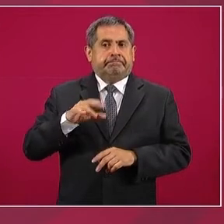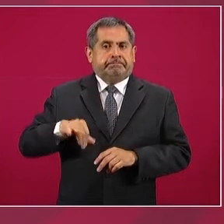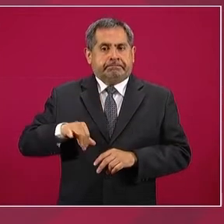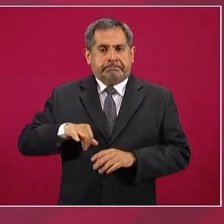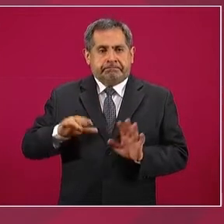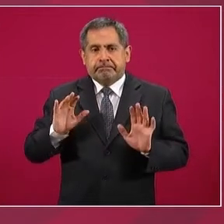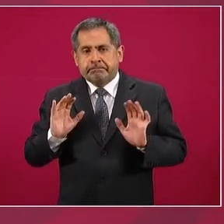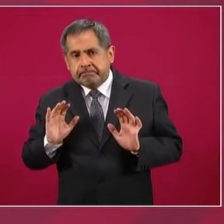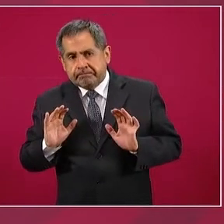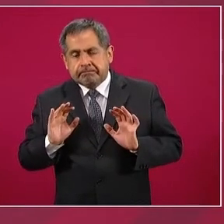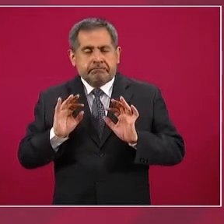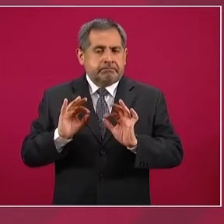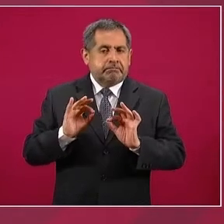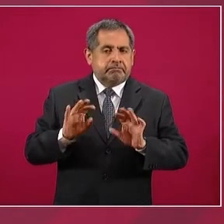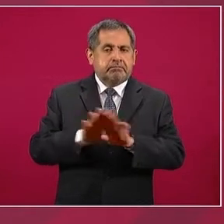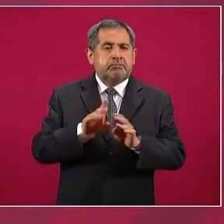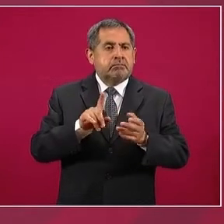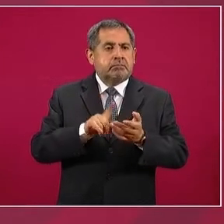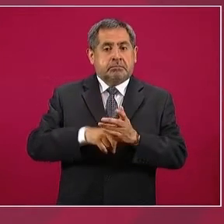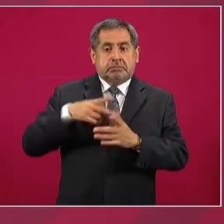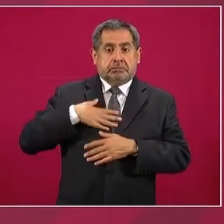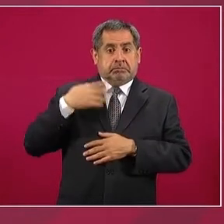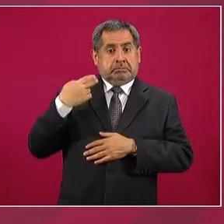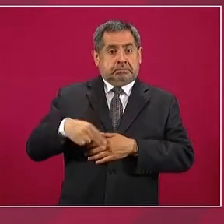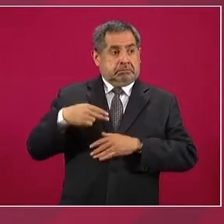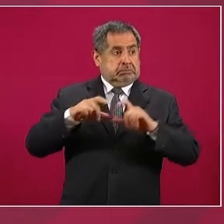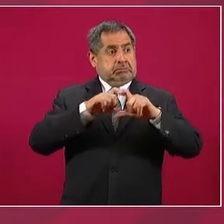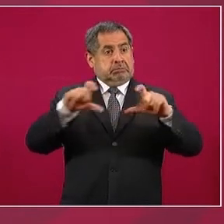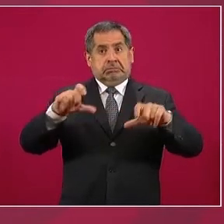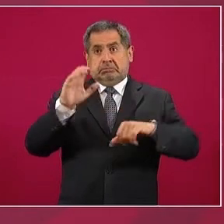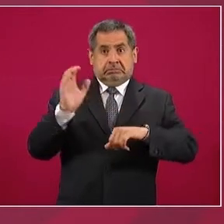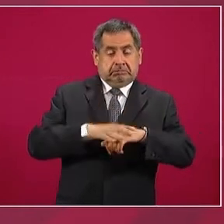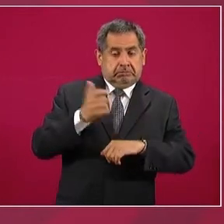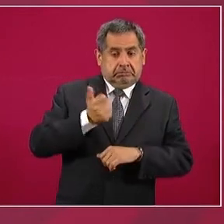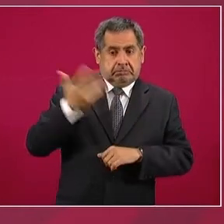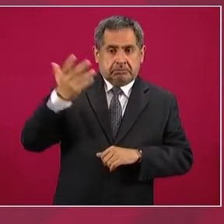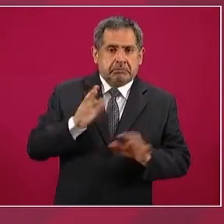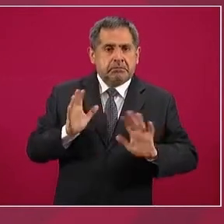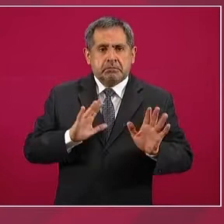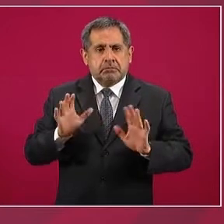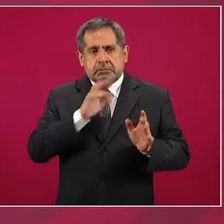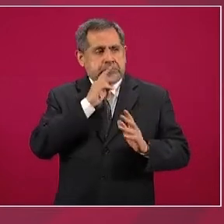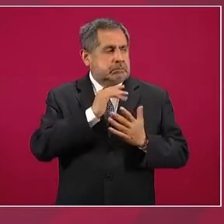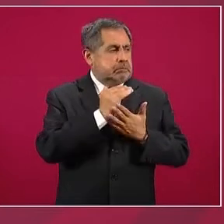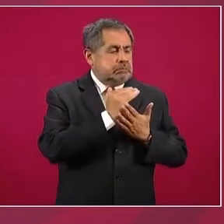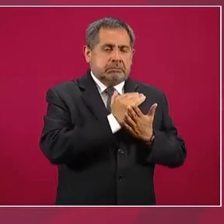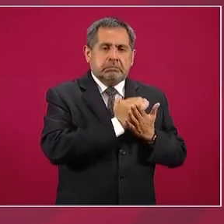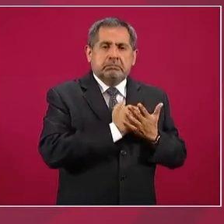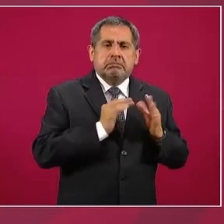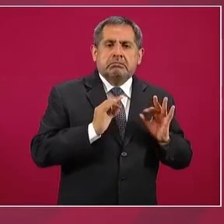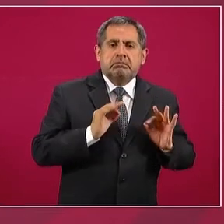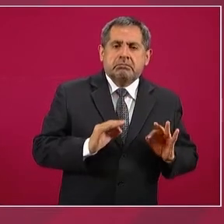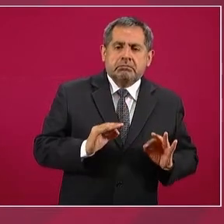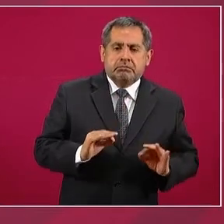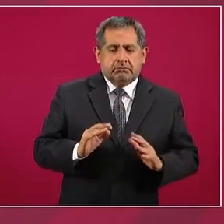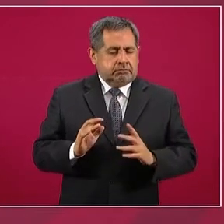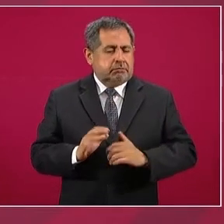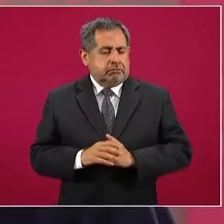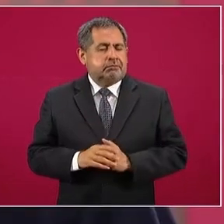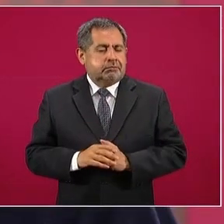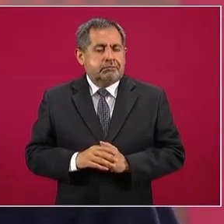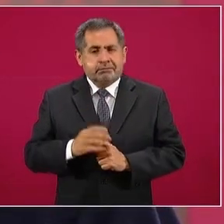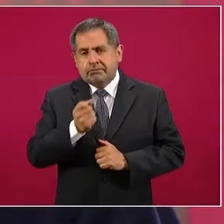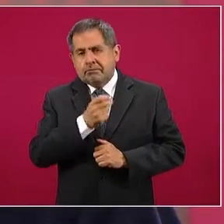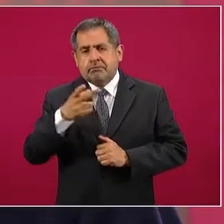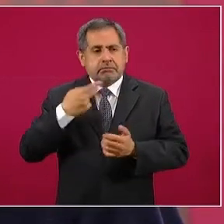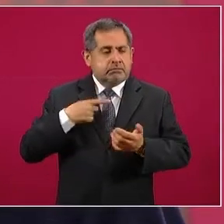no aparezcan como careros, sí les importa